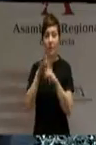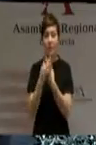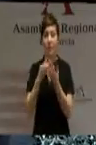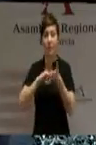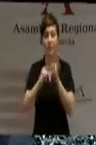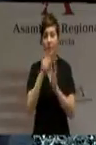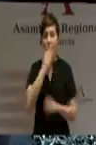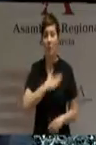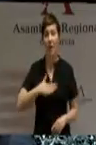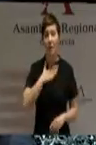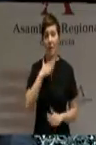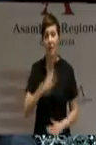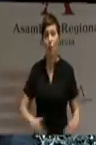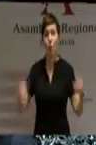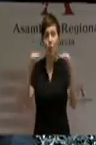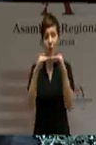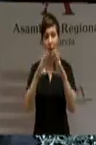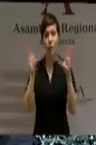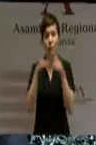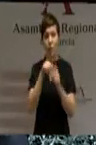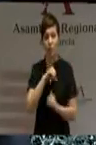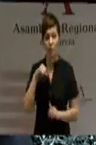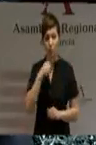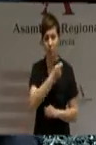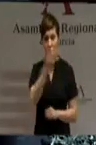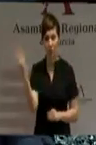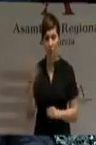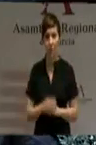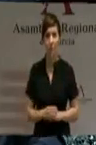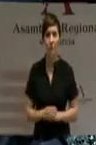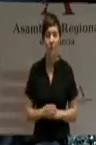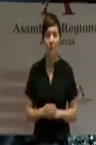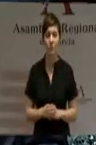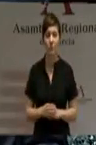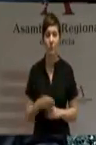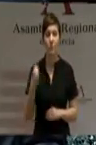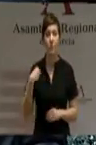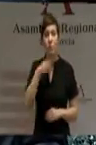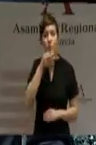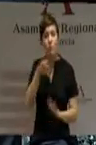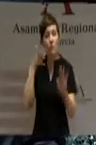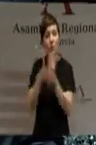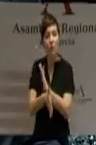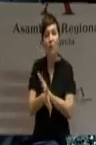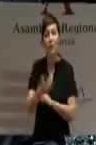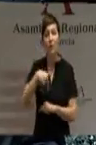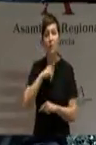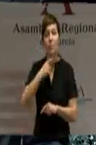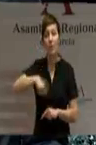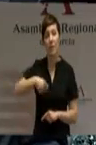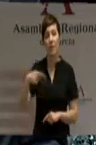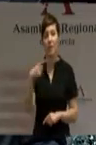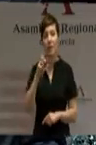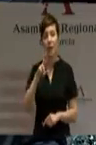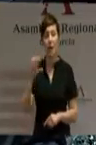con el resto de comunidades autónomas. Y será la coherencia lo que llevará al presidente Garre a pedir la redacción del